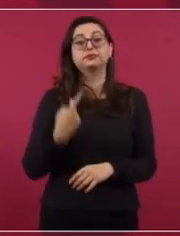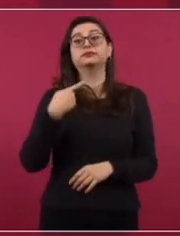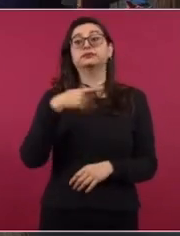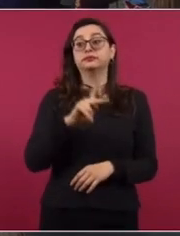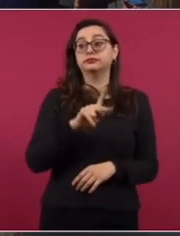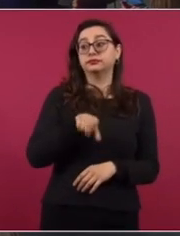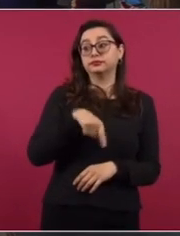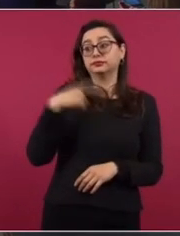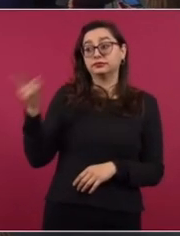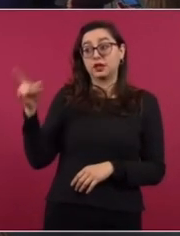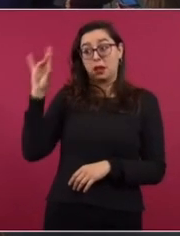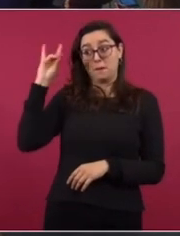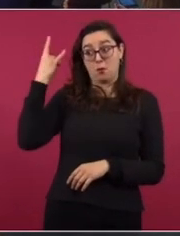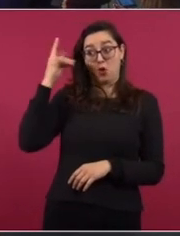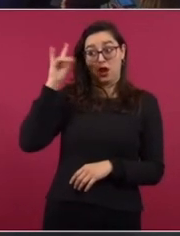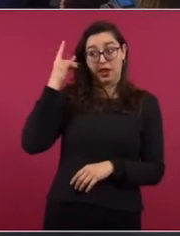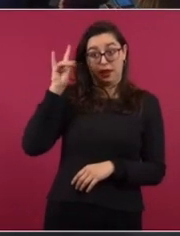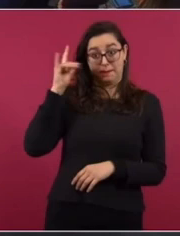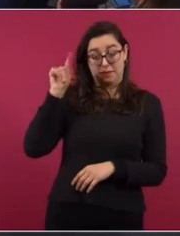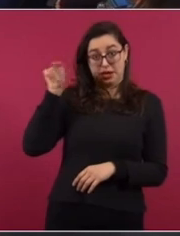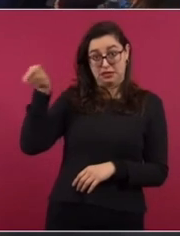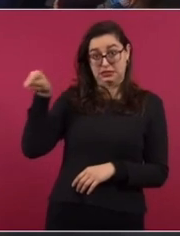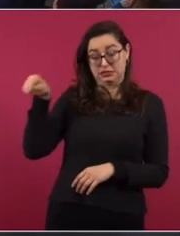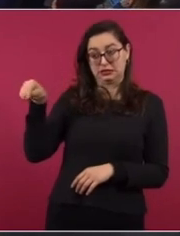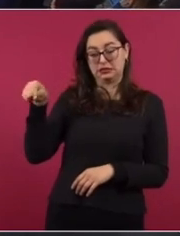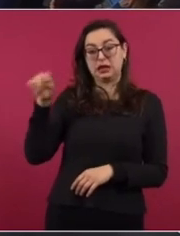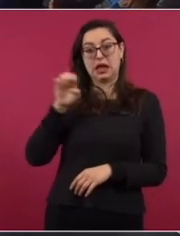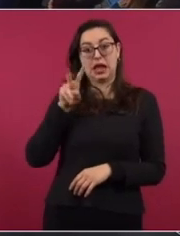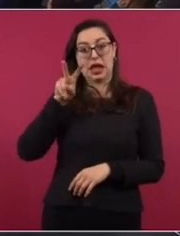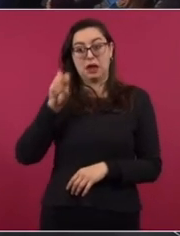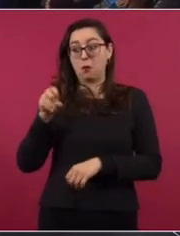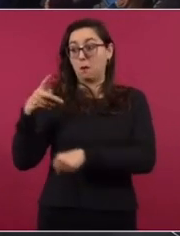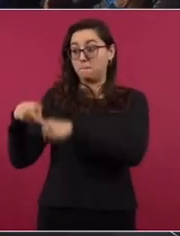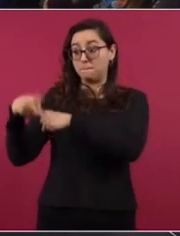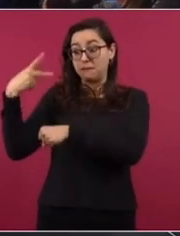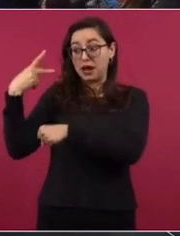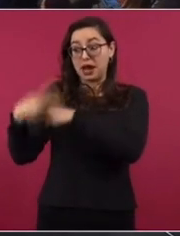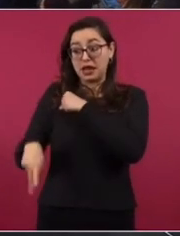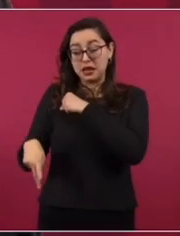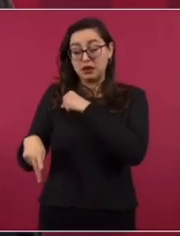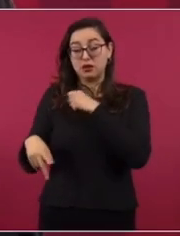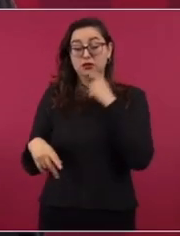que aterriza el avión en Lima y necesitaba combustible